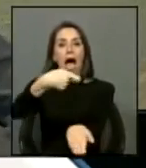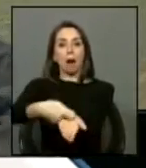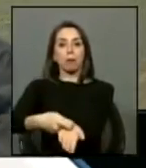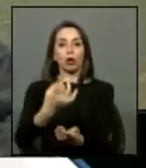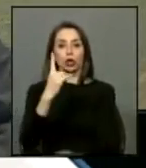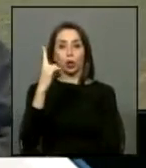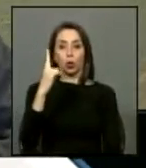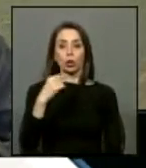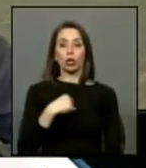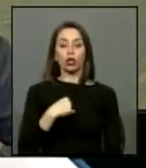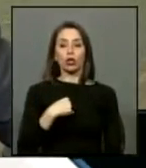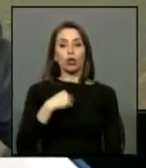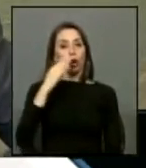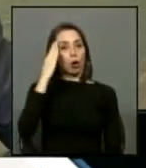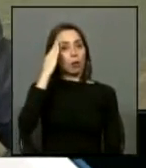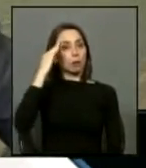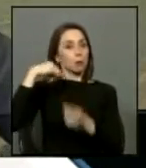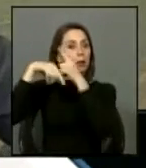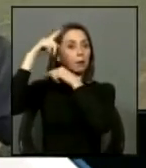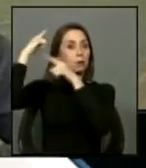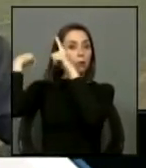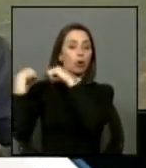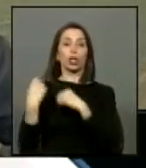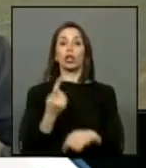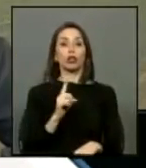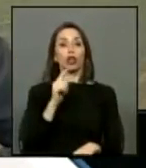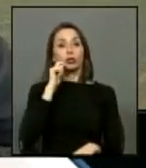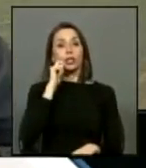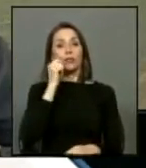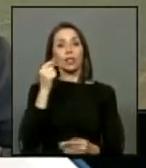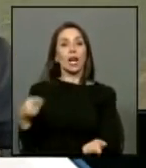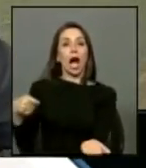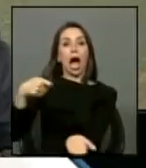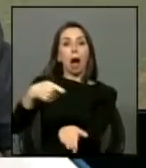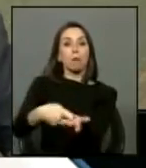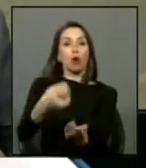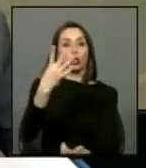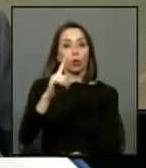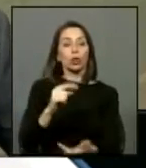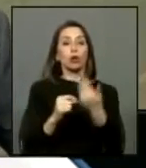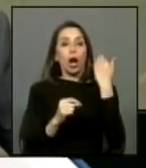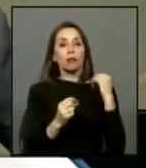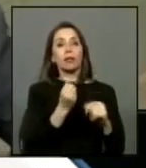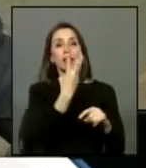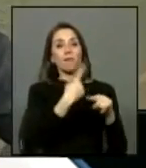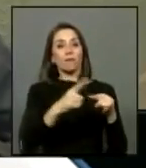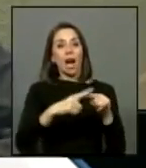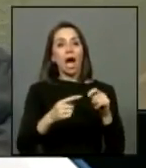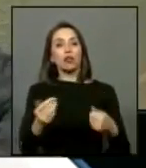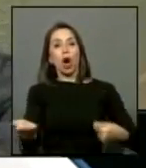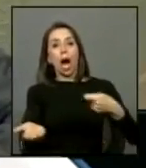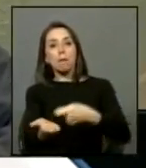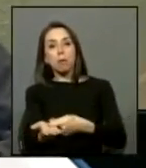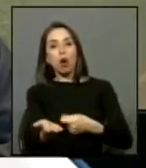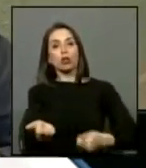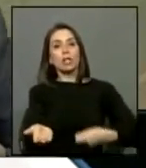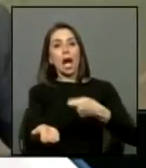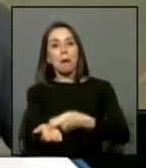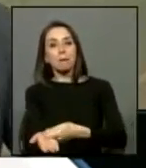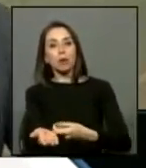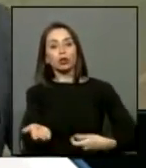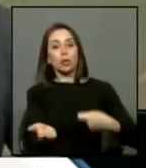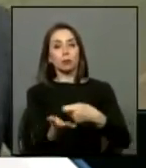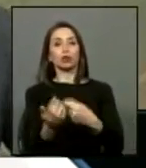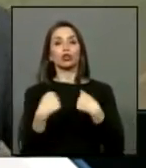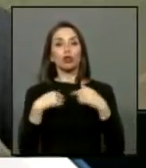que tengo un poco de memoria no es el aporte único que se ha hecho sino que se han hecho varios aportes de distintas naturalezas inclusive